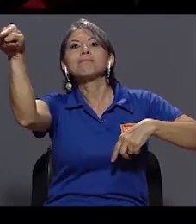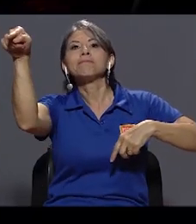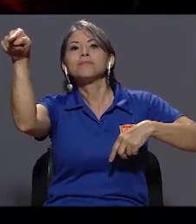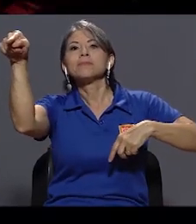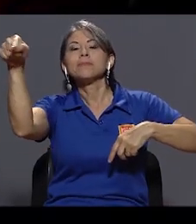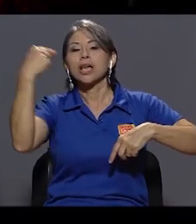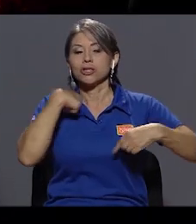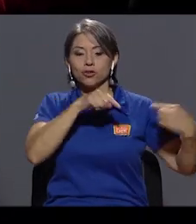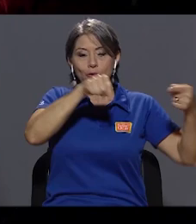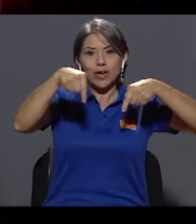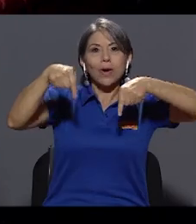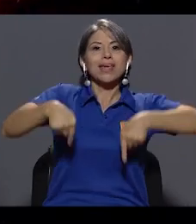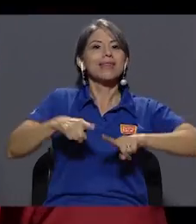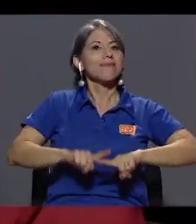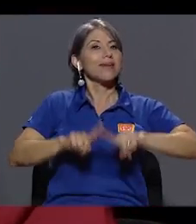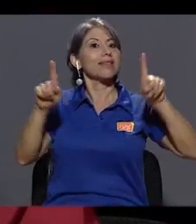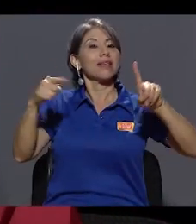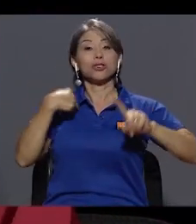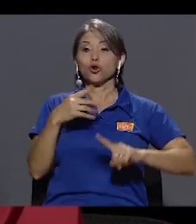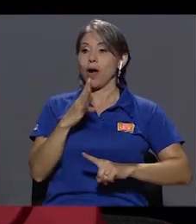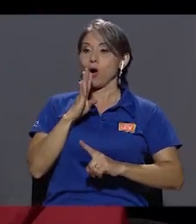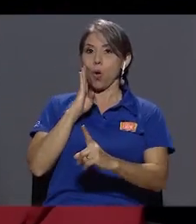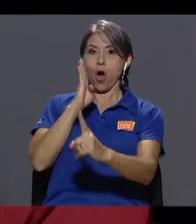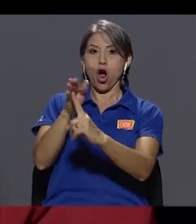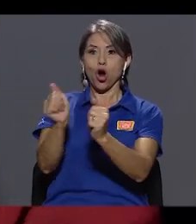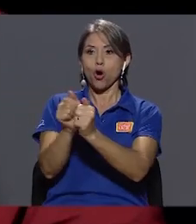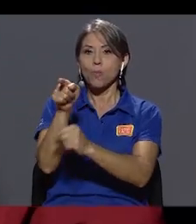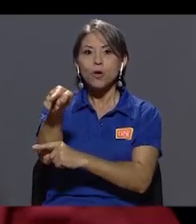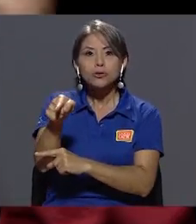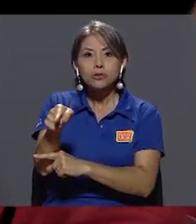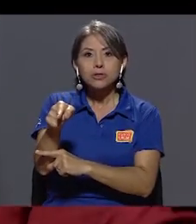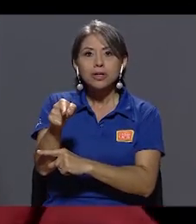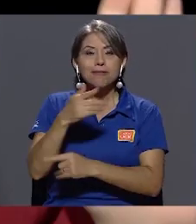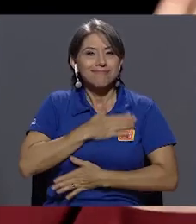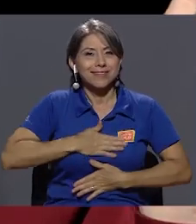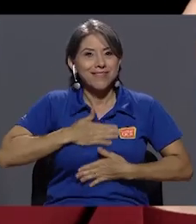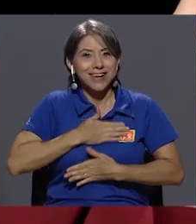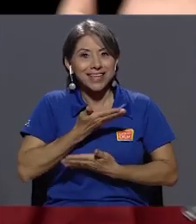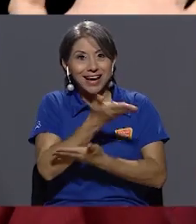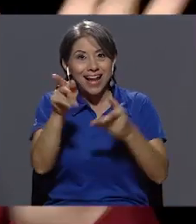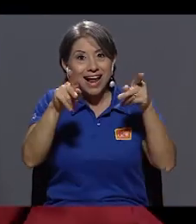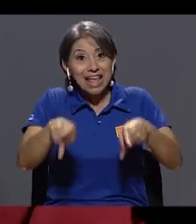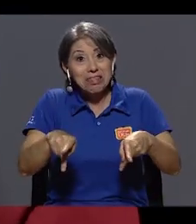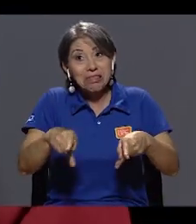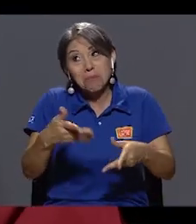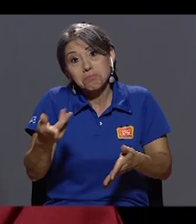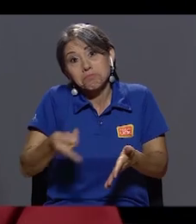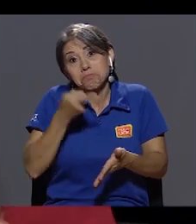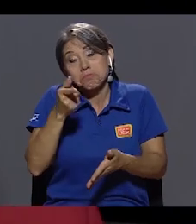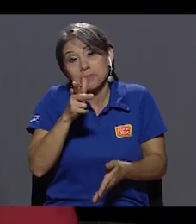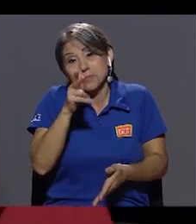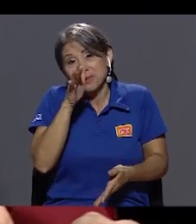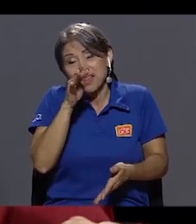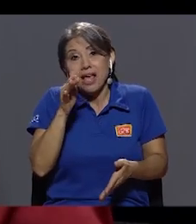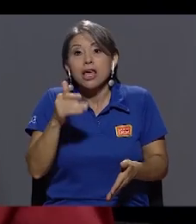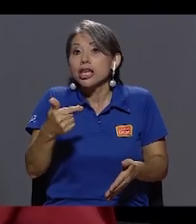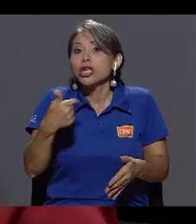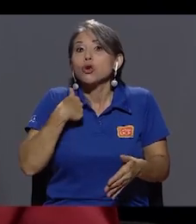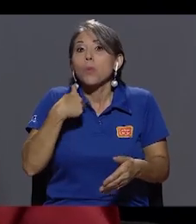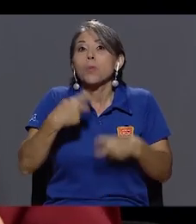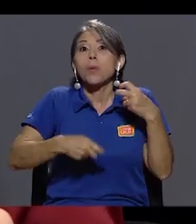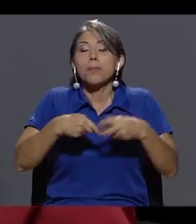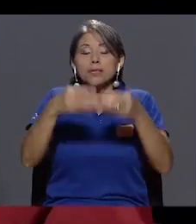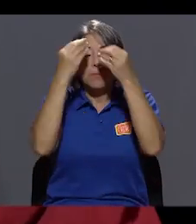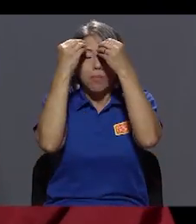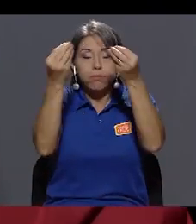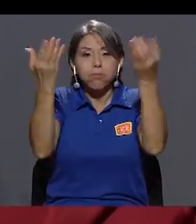Aquí yo vengo a otra cosa. Vengo a conversar con vos, vengo a divertir a la gente, de alguna forma sale algo vacilón, y a se me olvidaron todos los problemas.